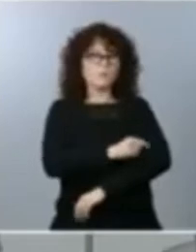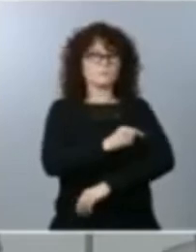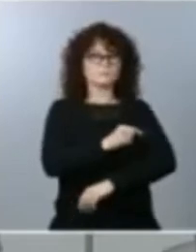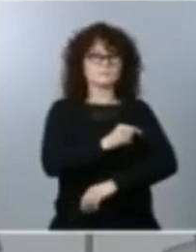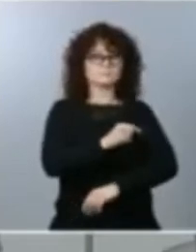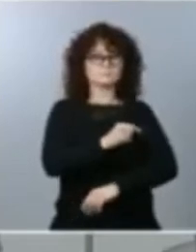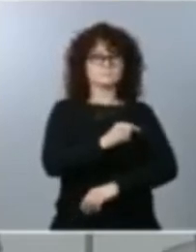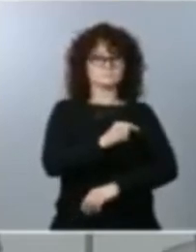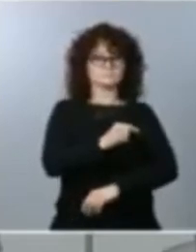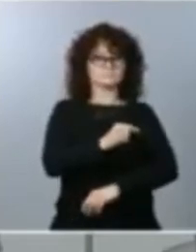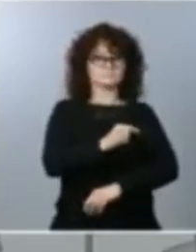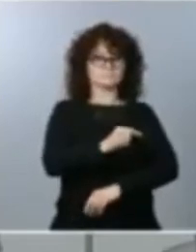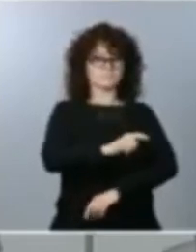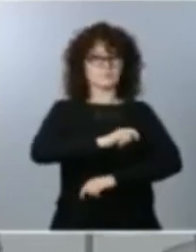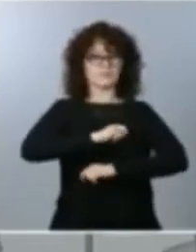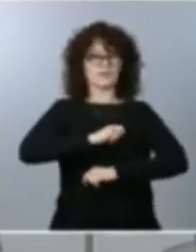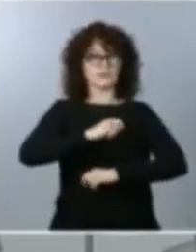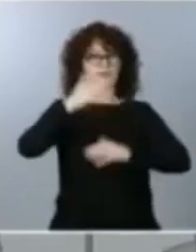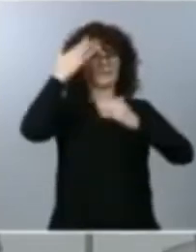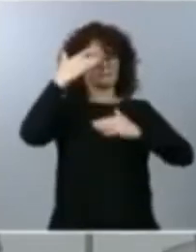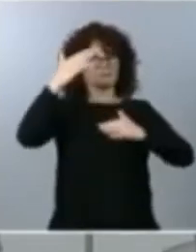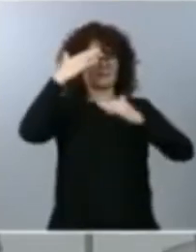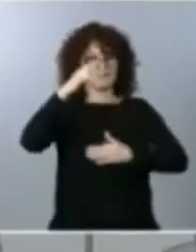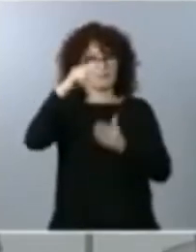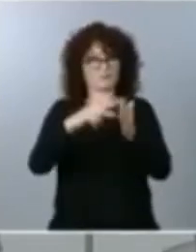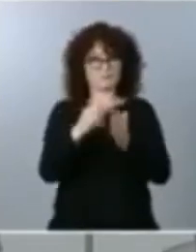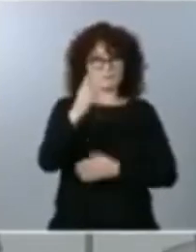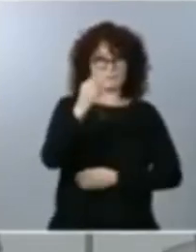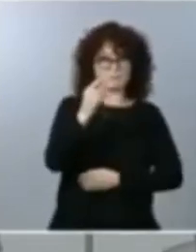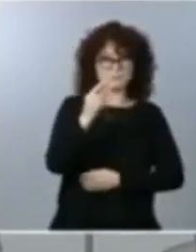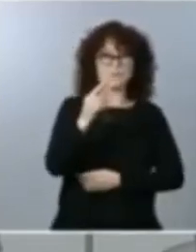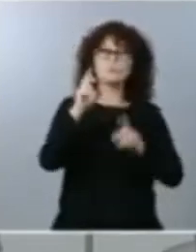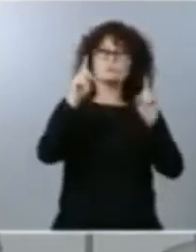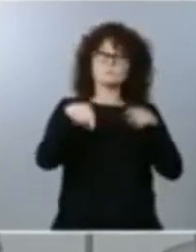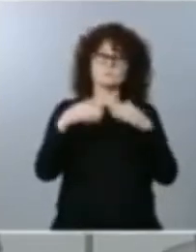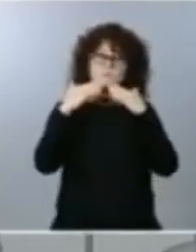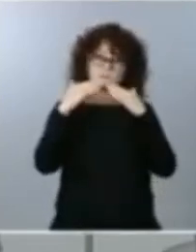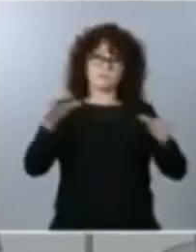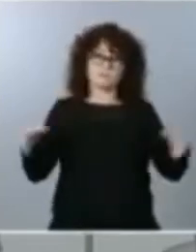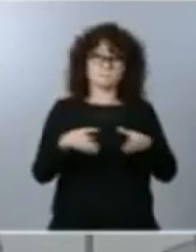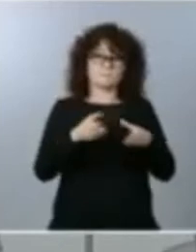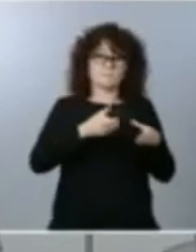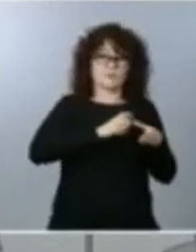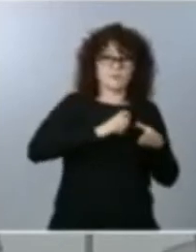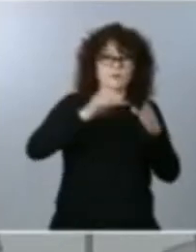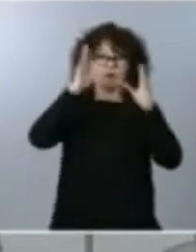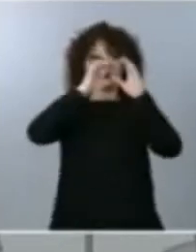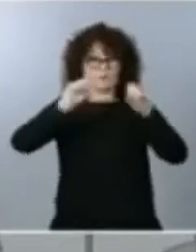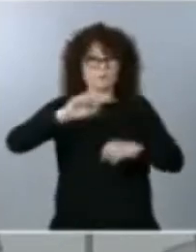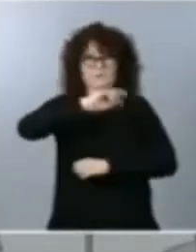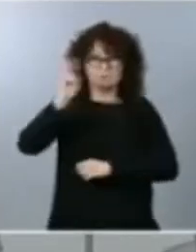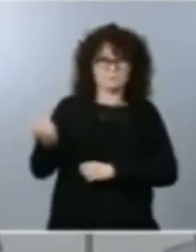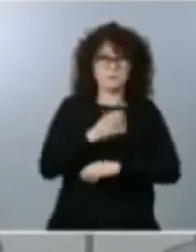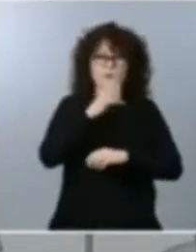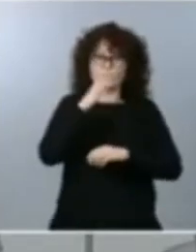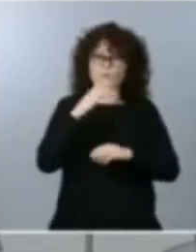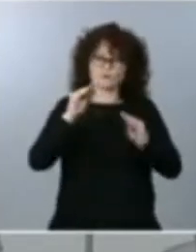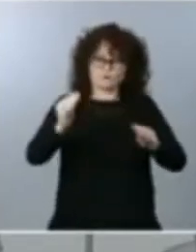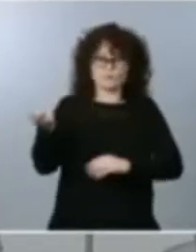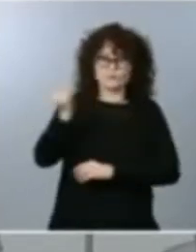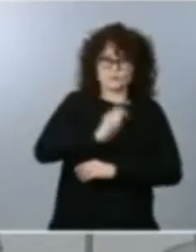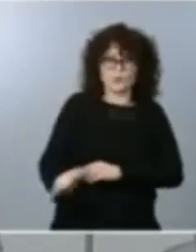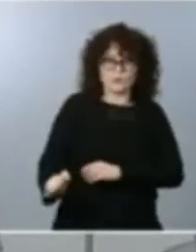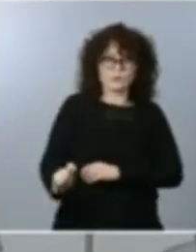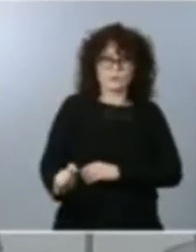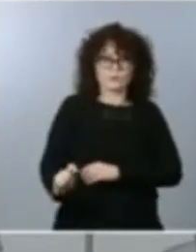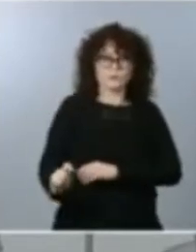horizonte de esperanza en el año 2021. Gracias, lógicamente, a las fuerzas y cuerpos de seguridad del Estado por desplegar su profesionalidad y amparo en todos